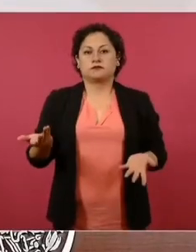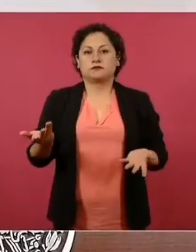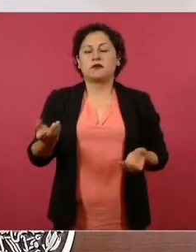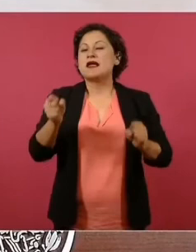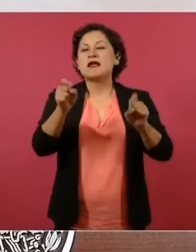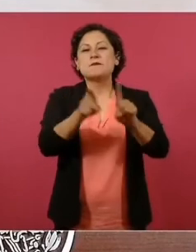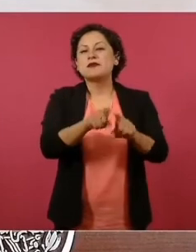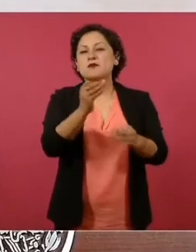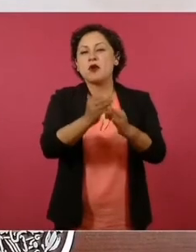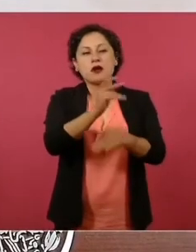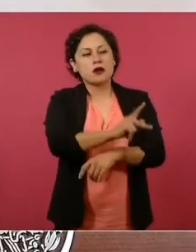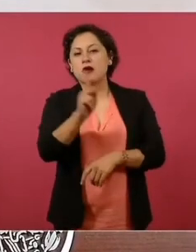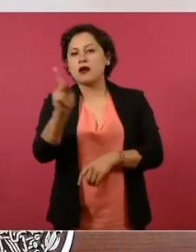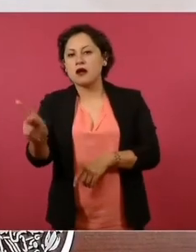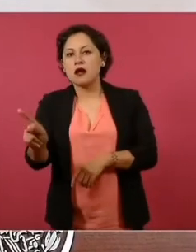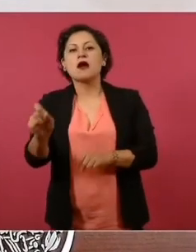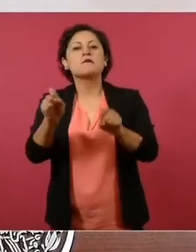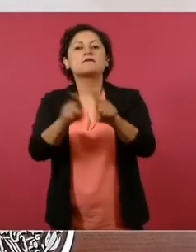los cuerpos.